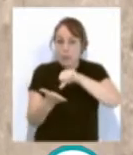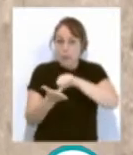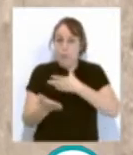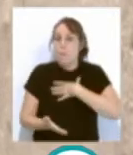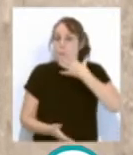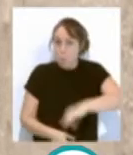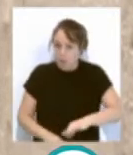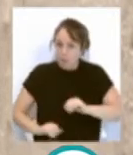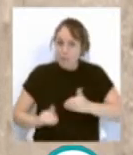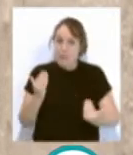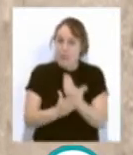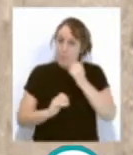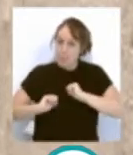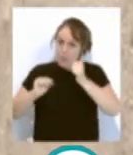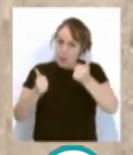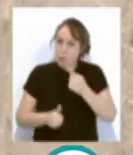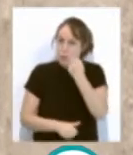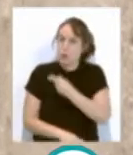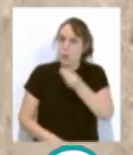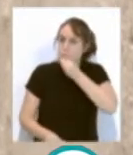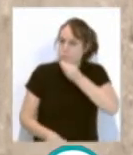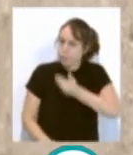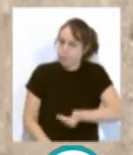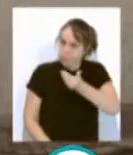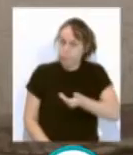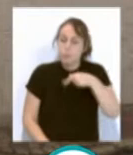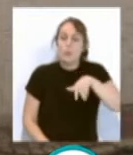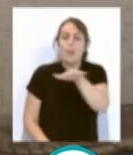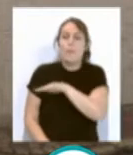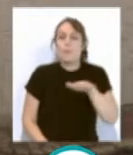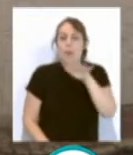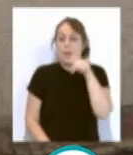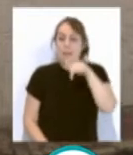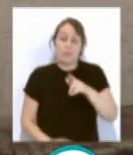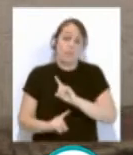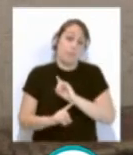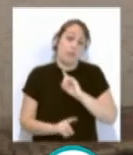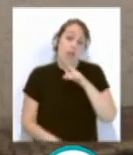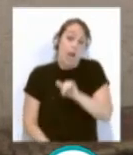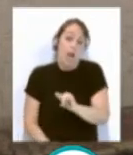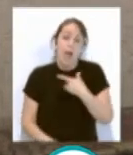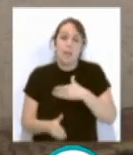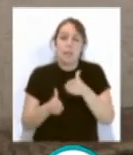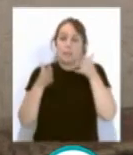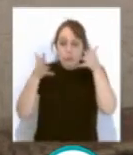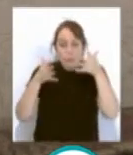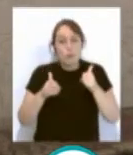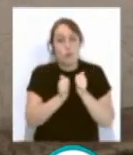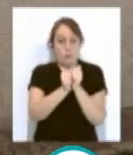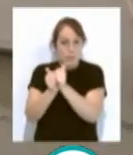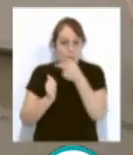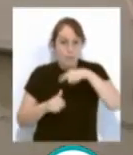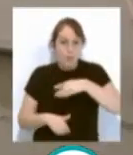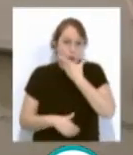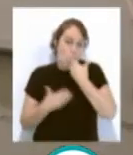posibilidad de comenzar el día con una comida esencial y con un espacio en el que encontrar asesoramiento, compañía y calor